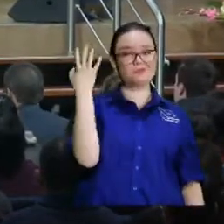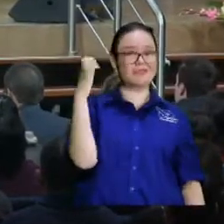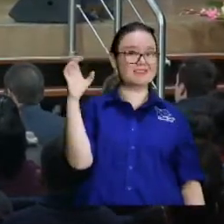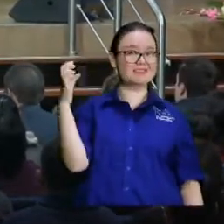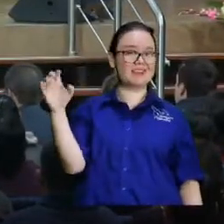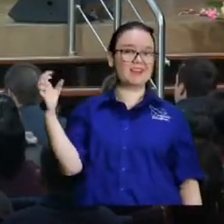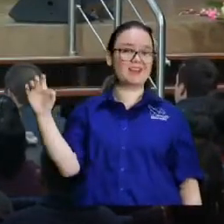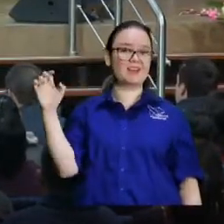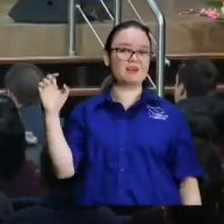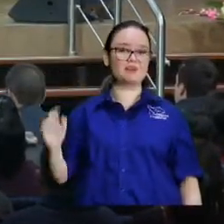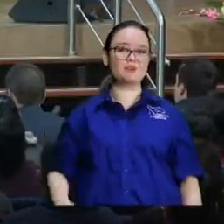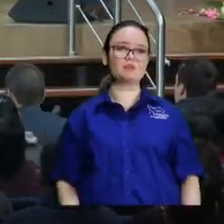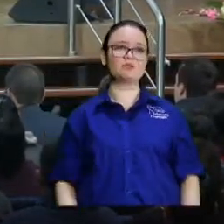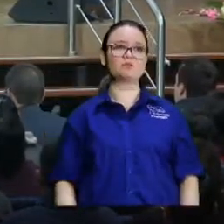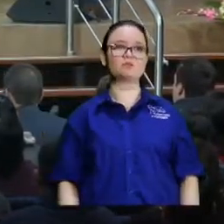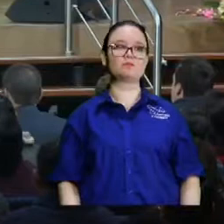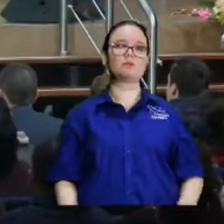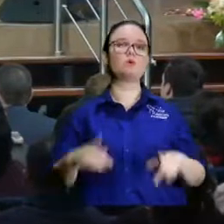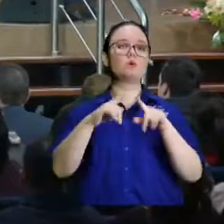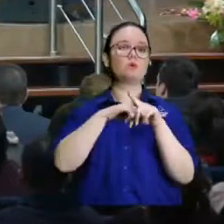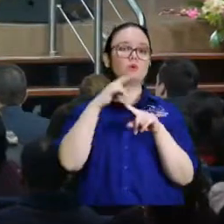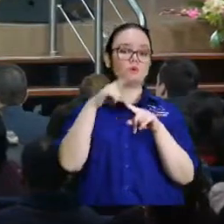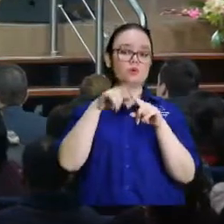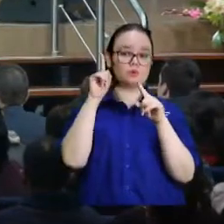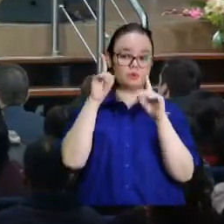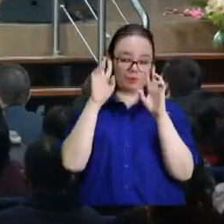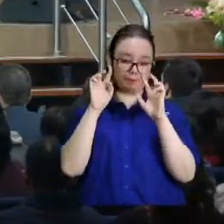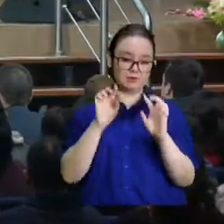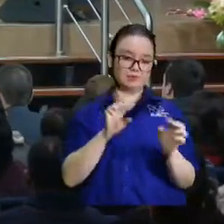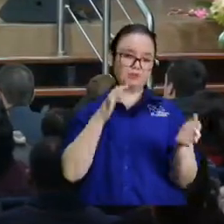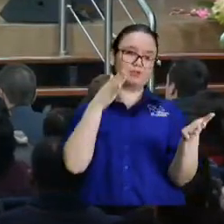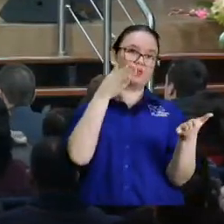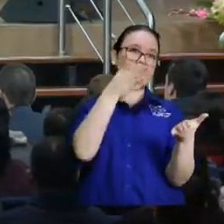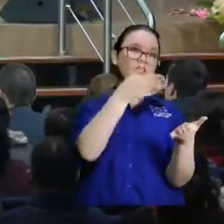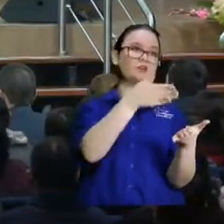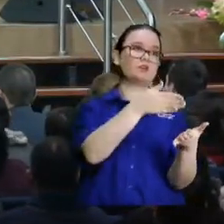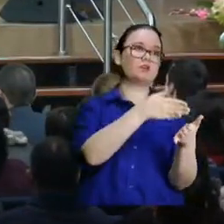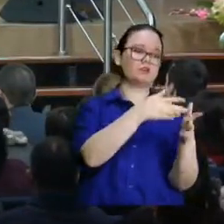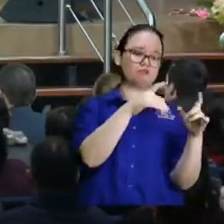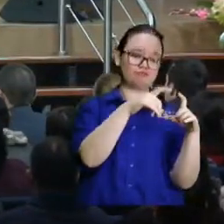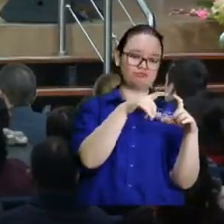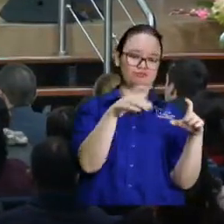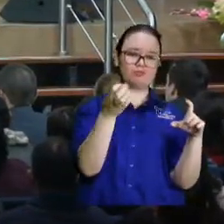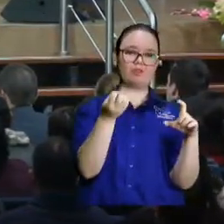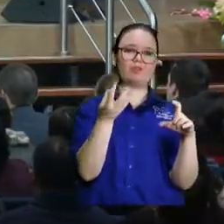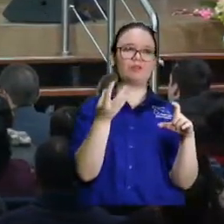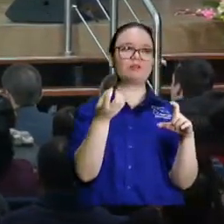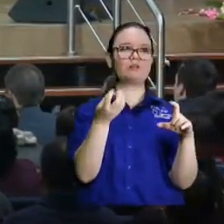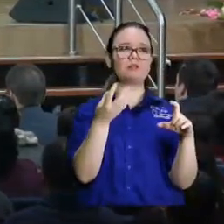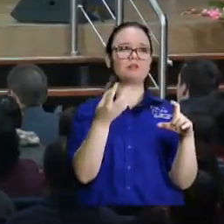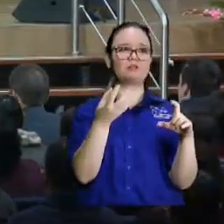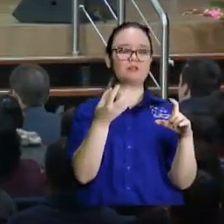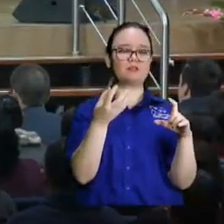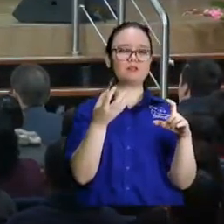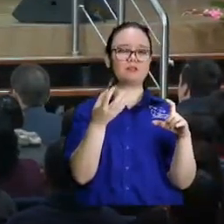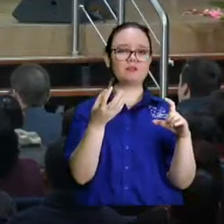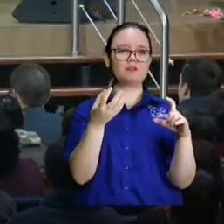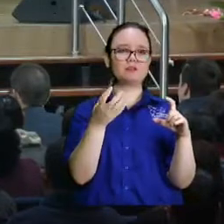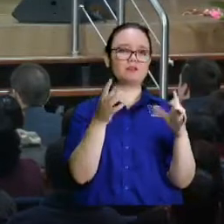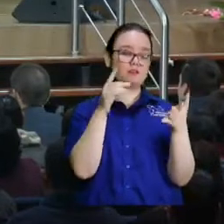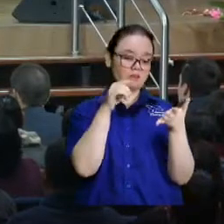cuando alguien llega a Estados Unidos y le dan su tarjeta su green card mica o como le quieras llamar